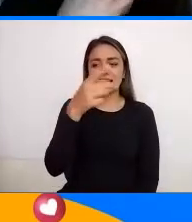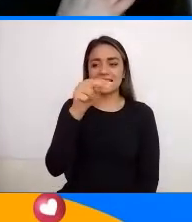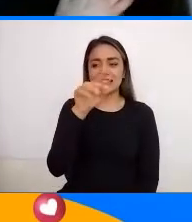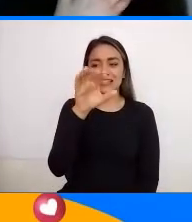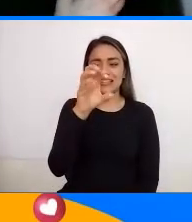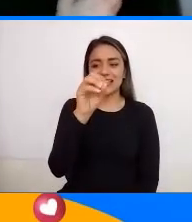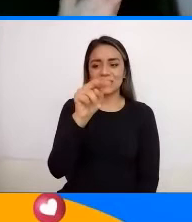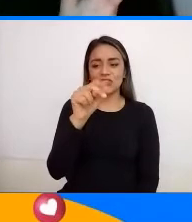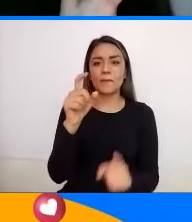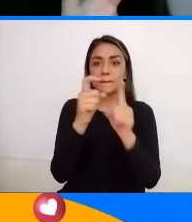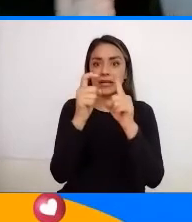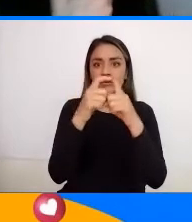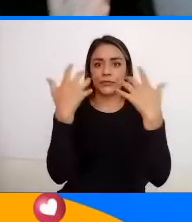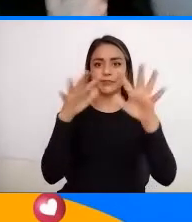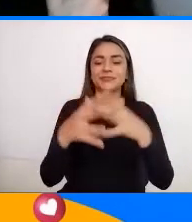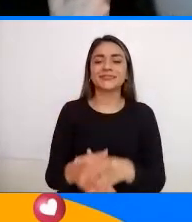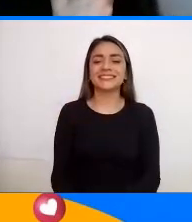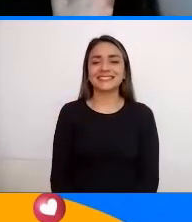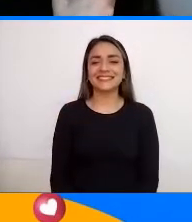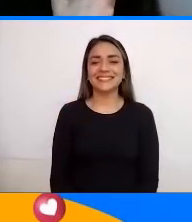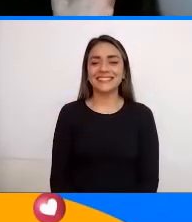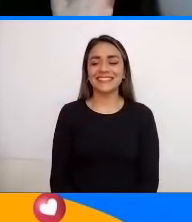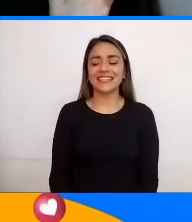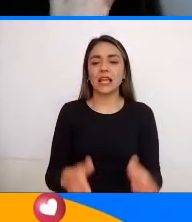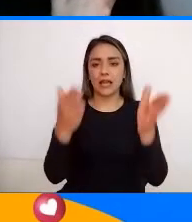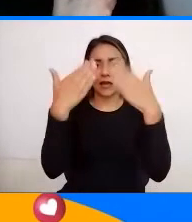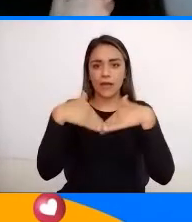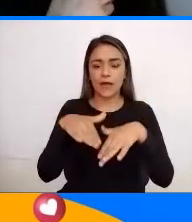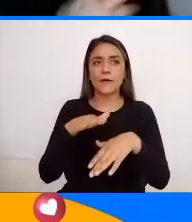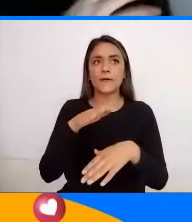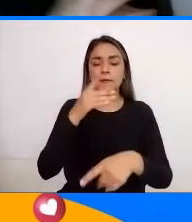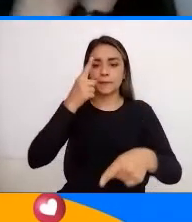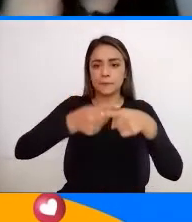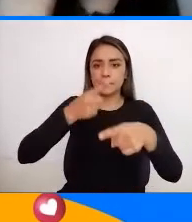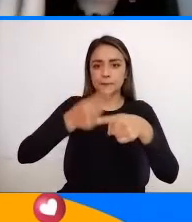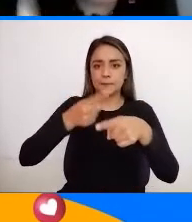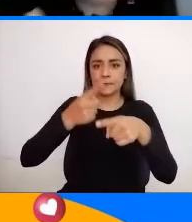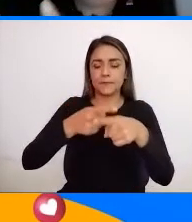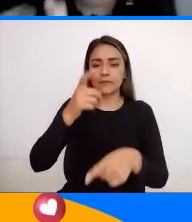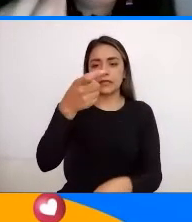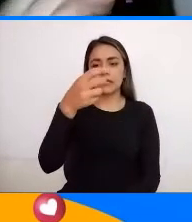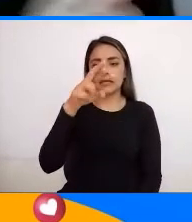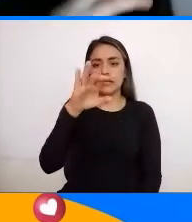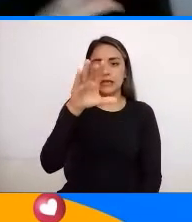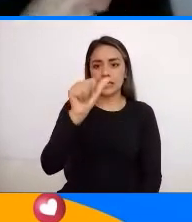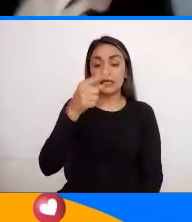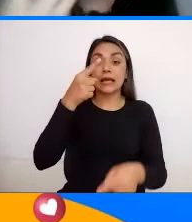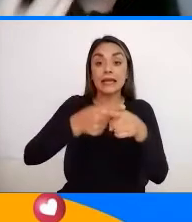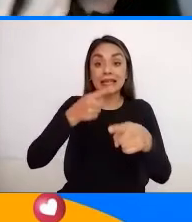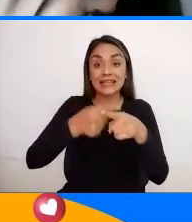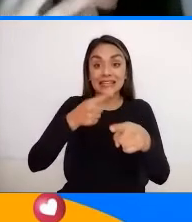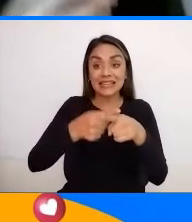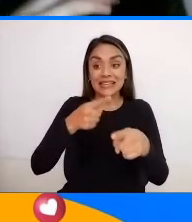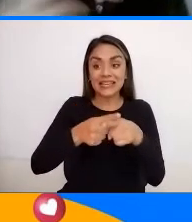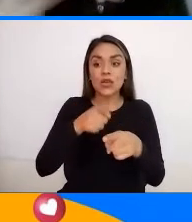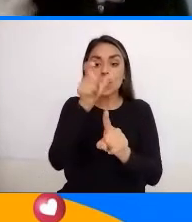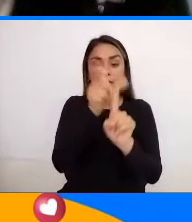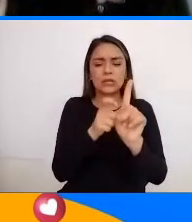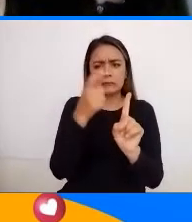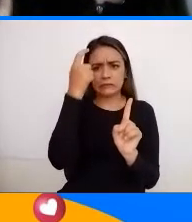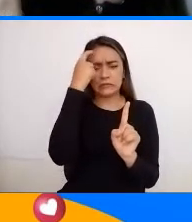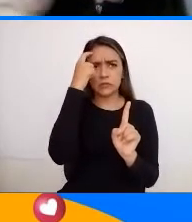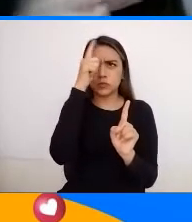importante Luego tenemos A Grecia Entonces recordemos Que los griegos Eran pensadores Entonces ya